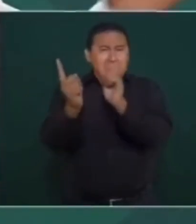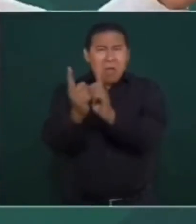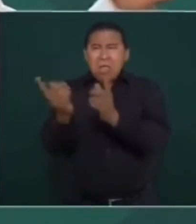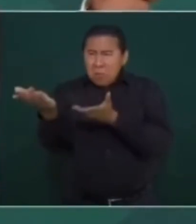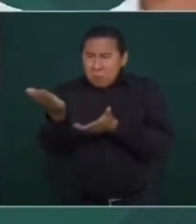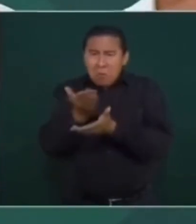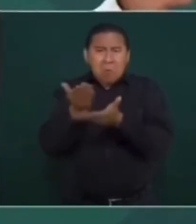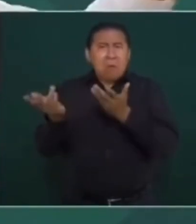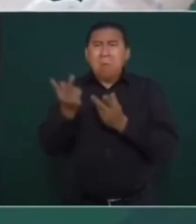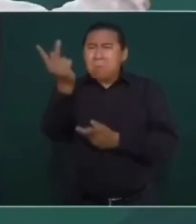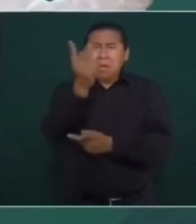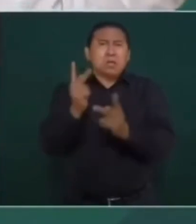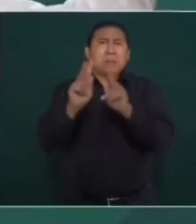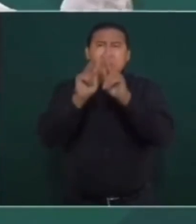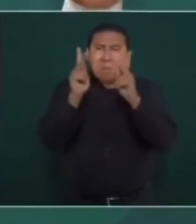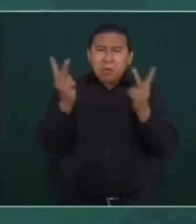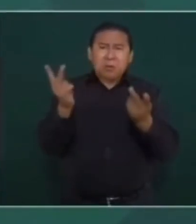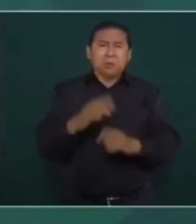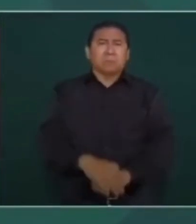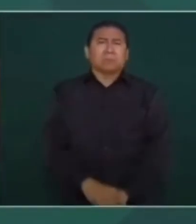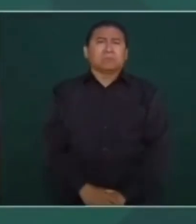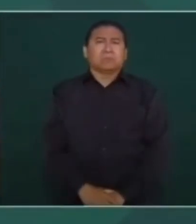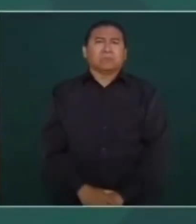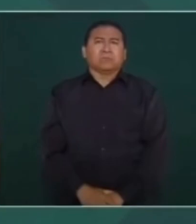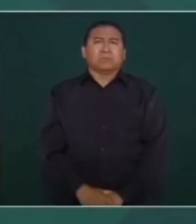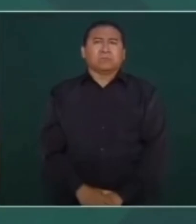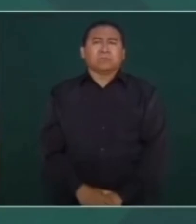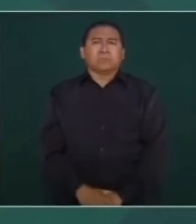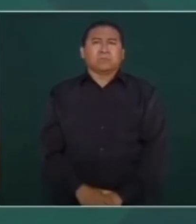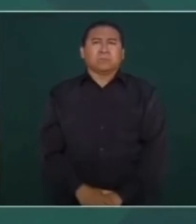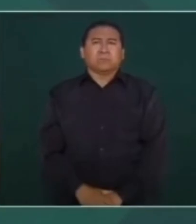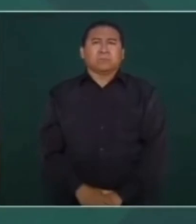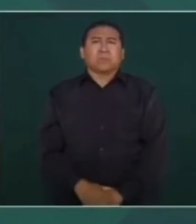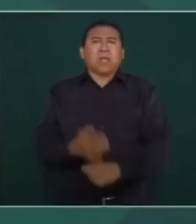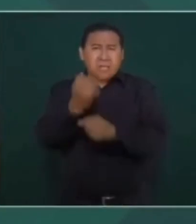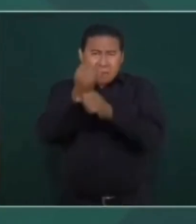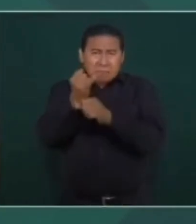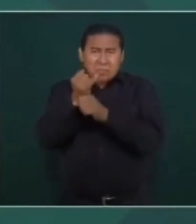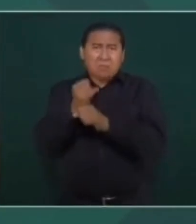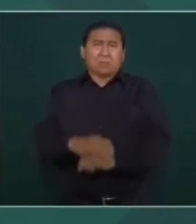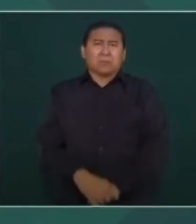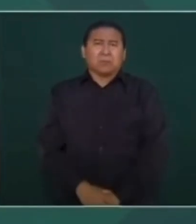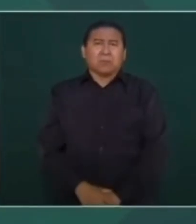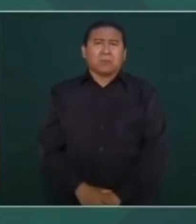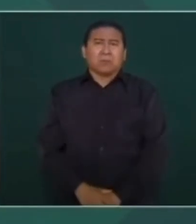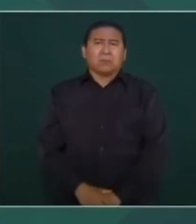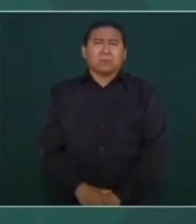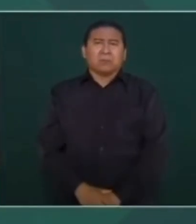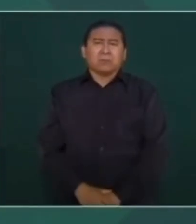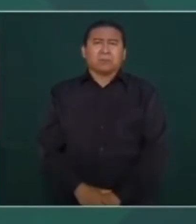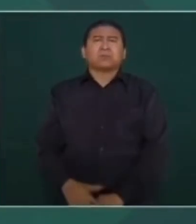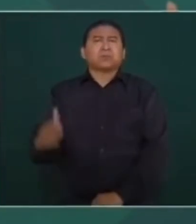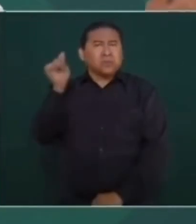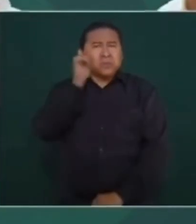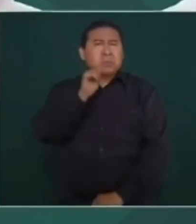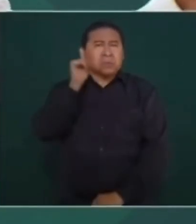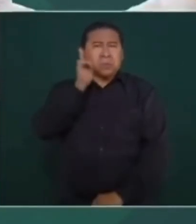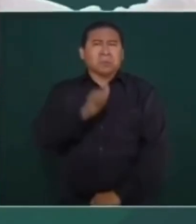eres periodista, investigadora, siempre